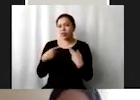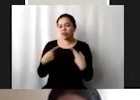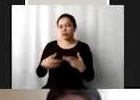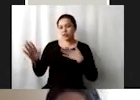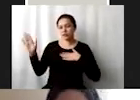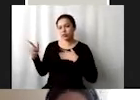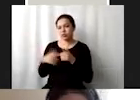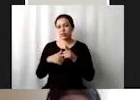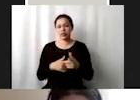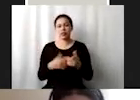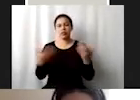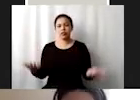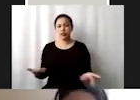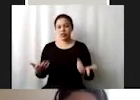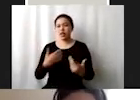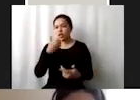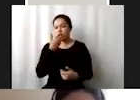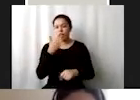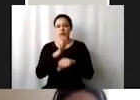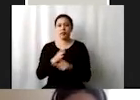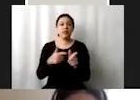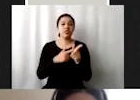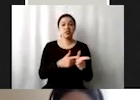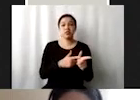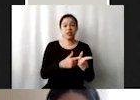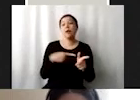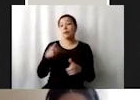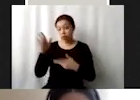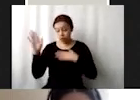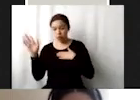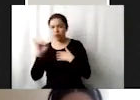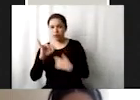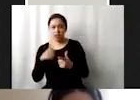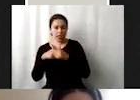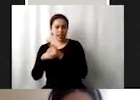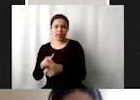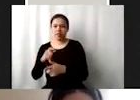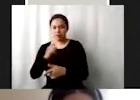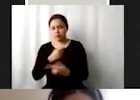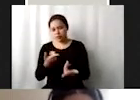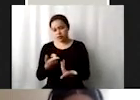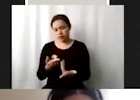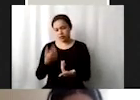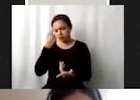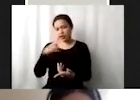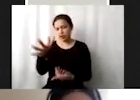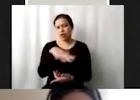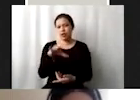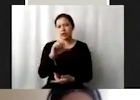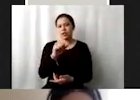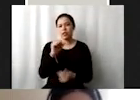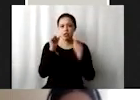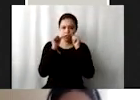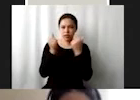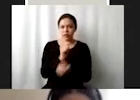sigan aunque las administraciones no y un trabajo o responsabilidad en ese sentido sin duda va mucho hacia la sociedad civil bueno